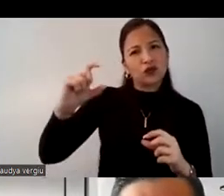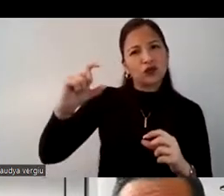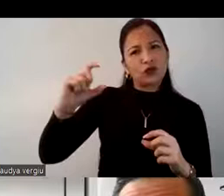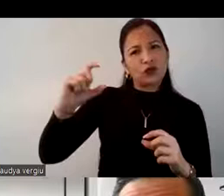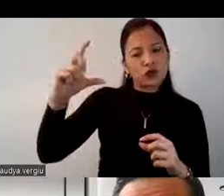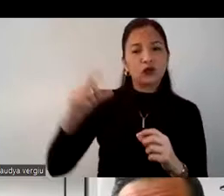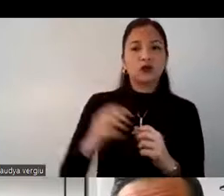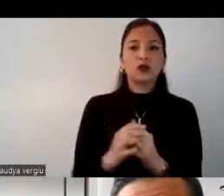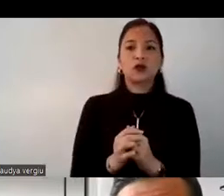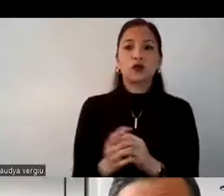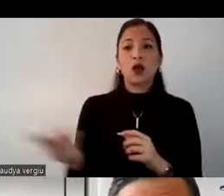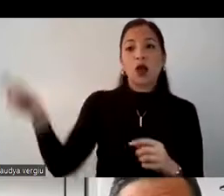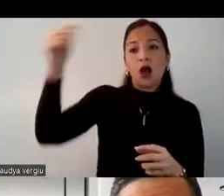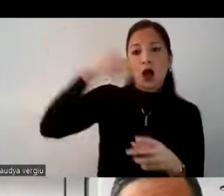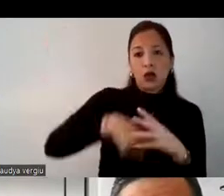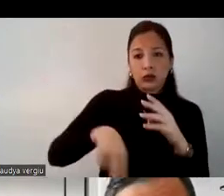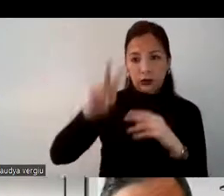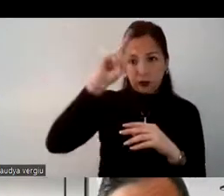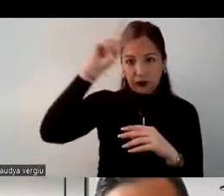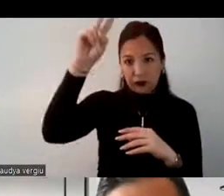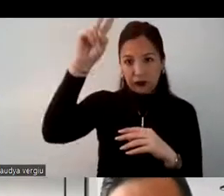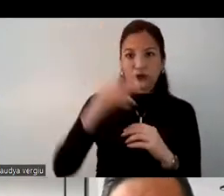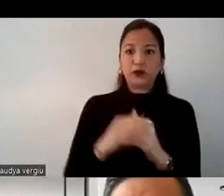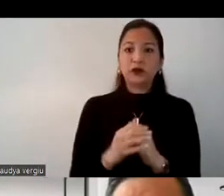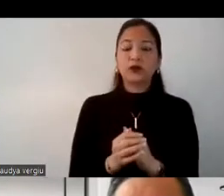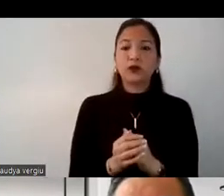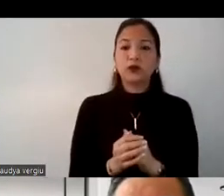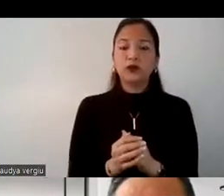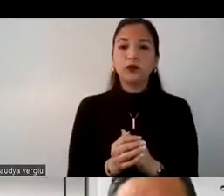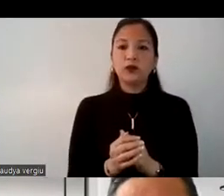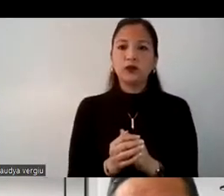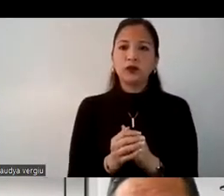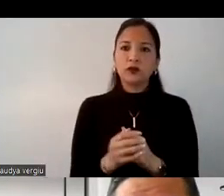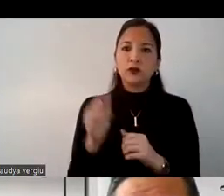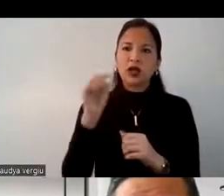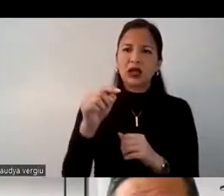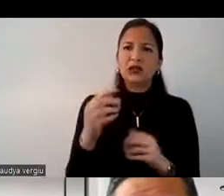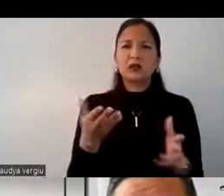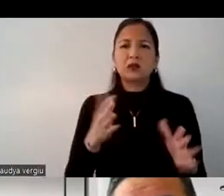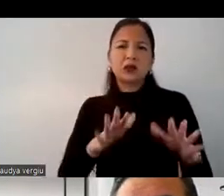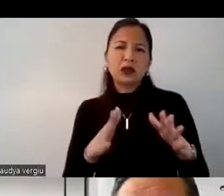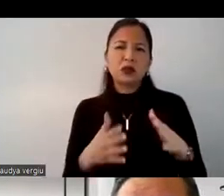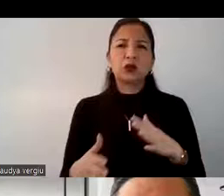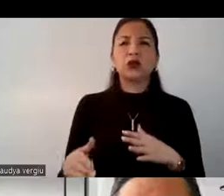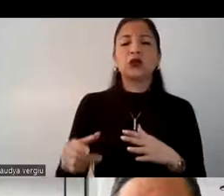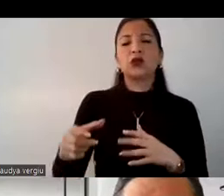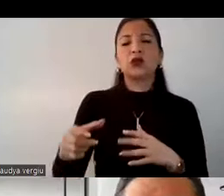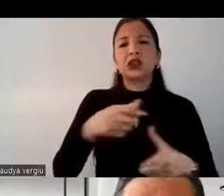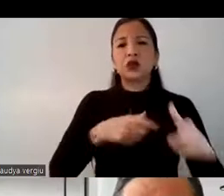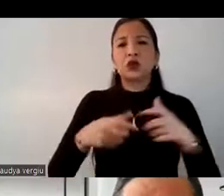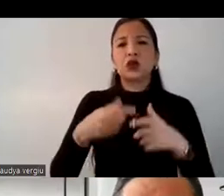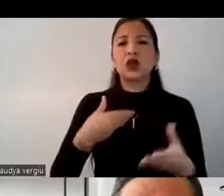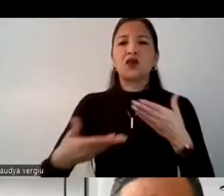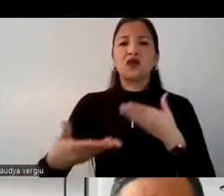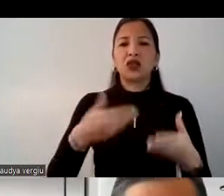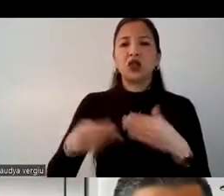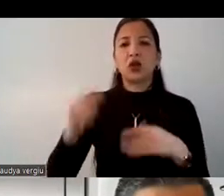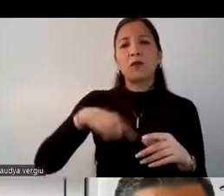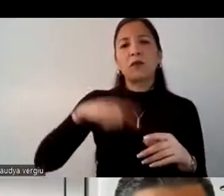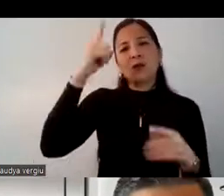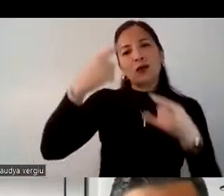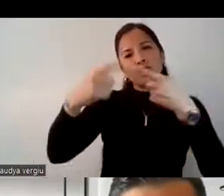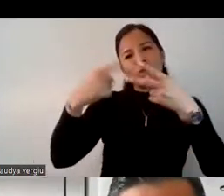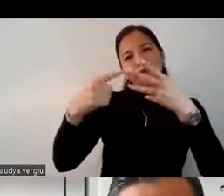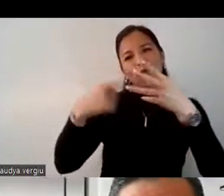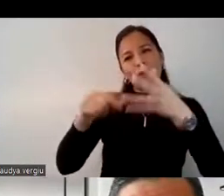hacia el Perú. Esa ha sido la situación que hemos enfrentado durante los primeros meses de